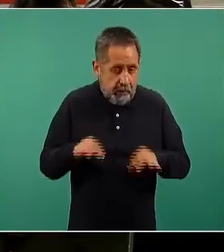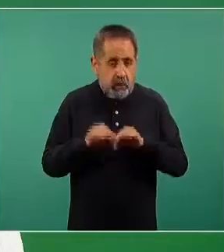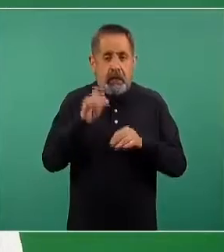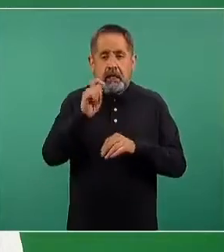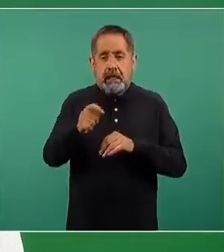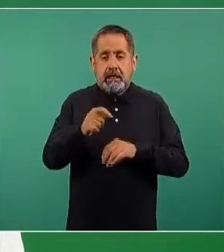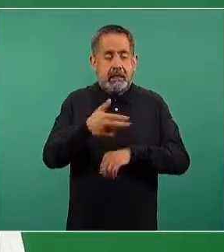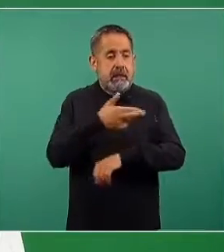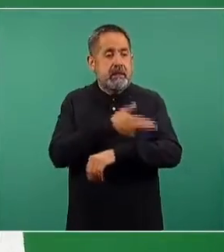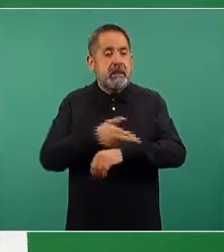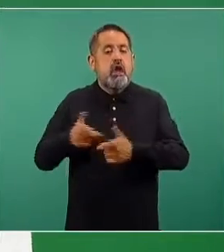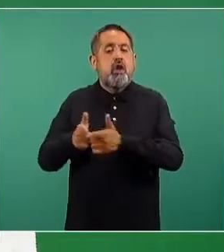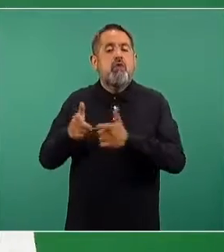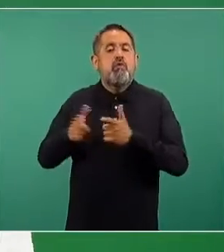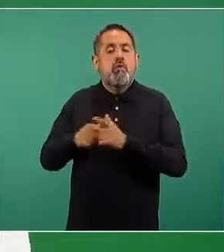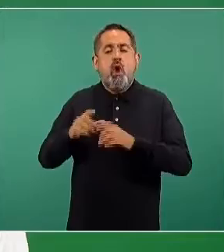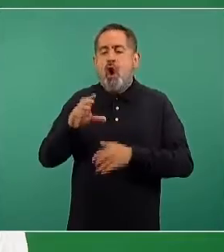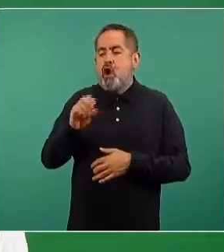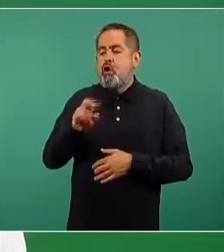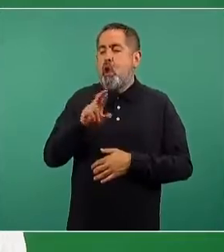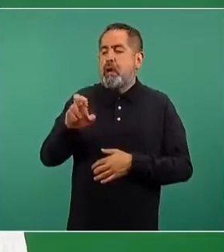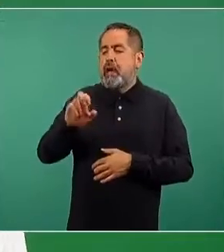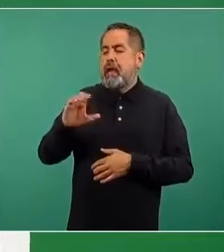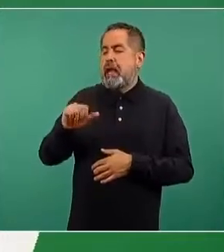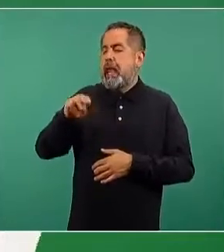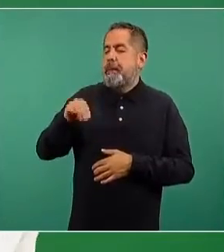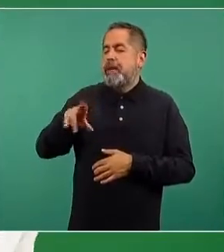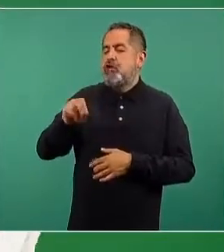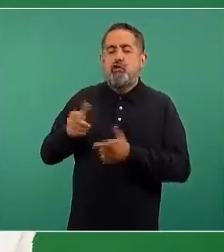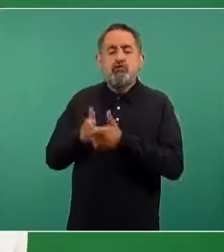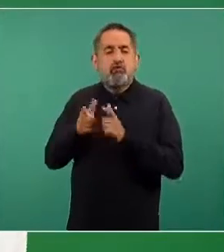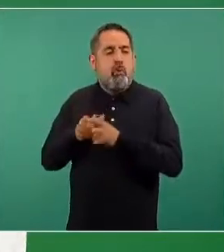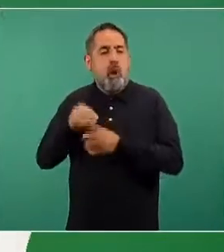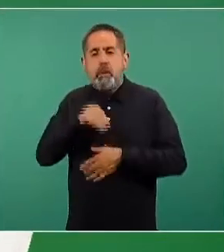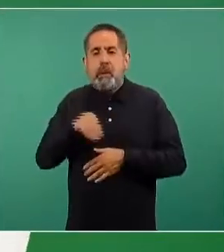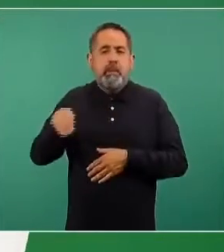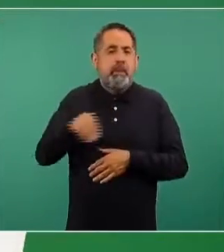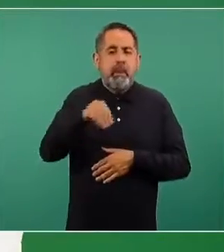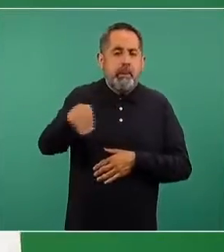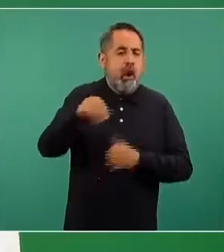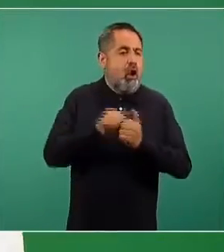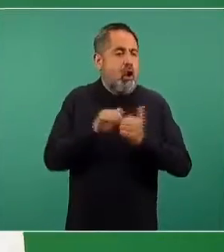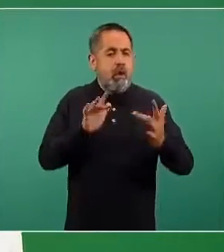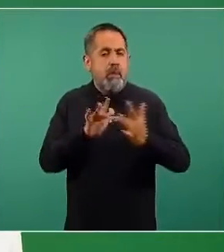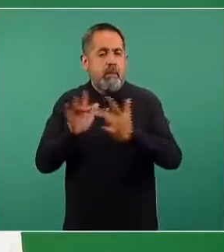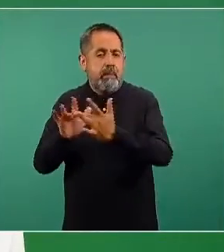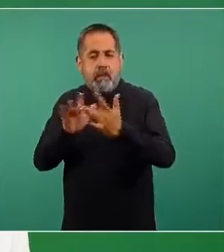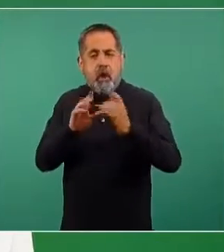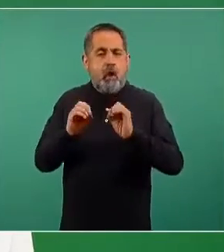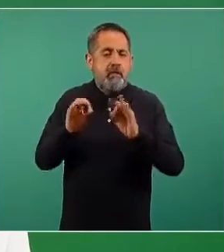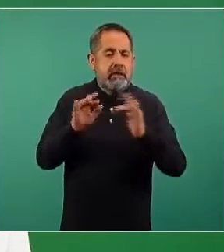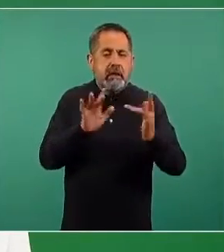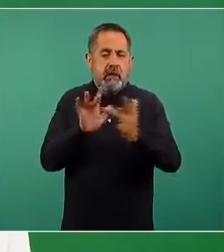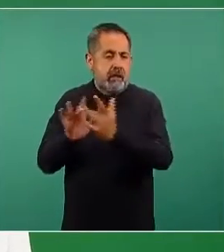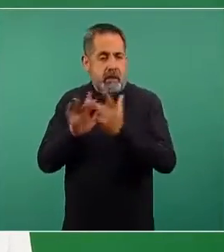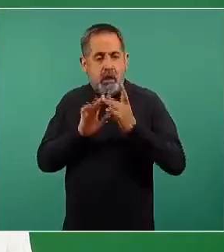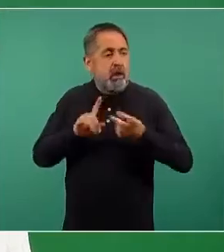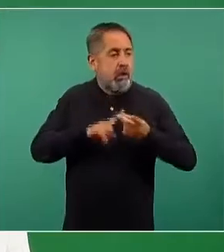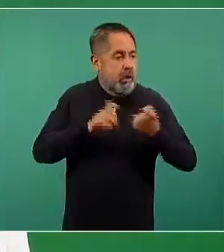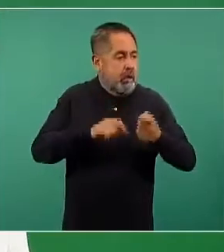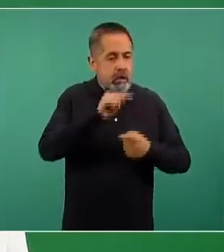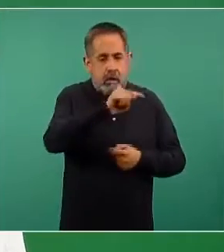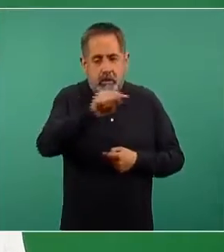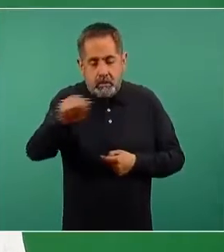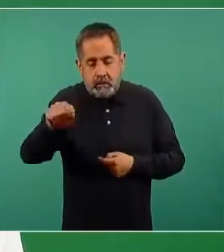el operativo Correcaminos porque nos permite vincular a través de múltiples oficinas públicas a las personas.